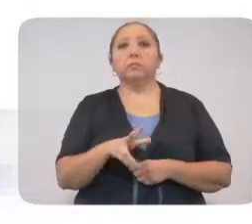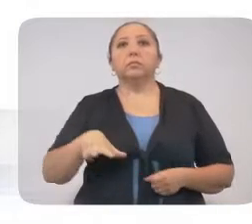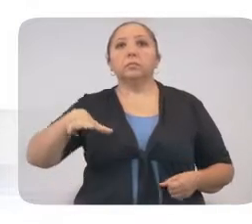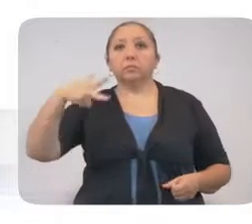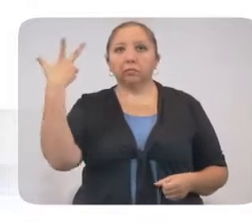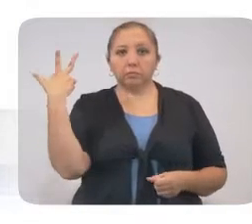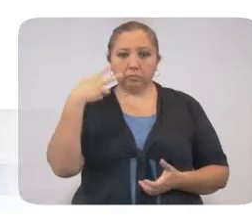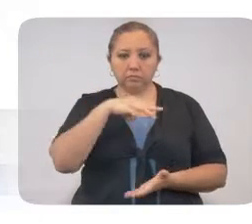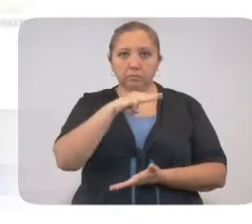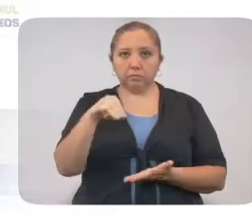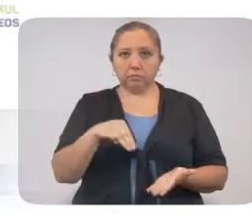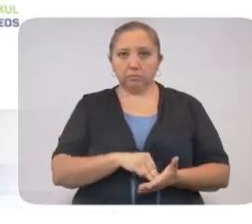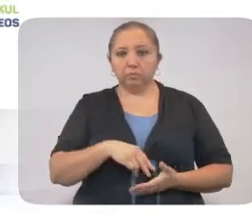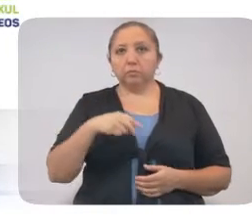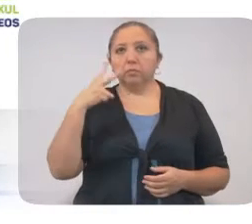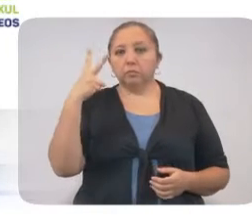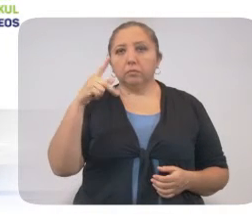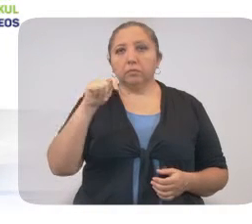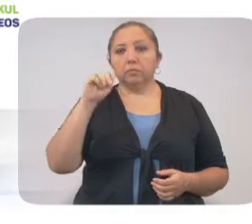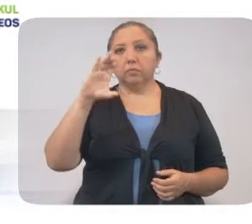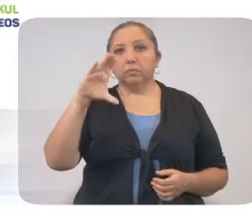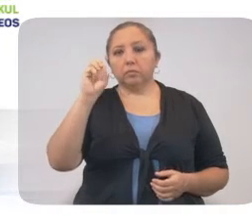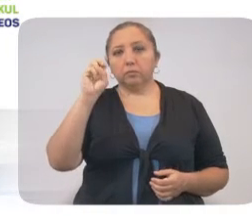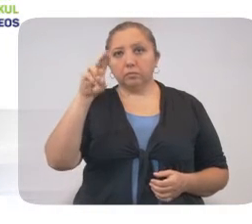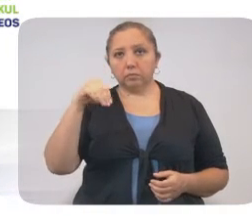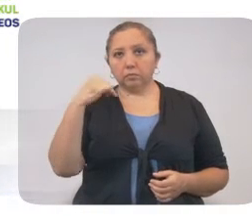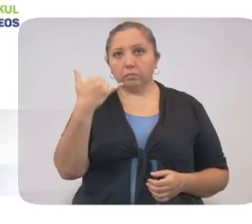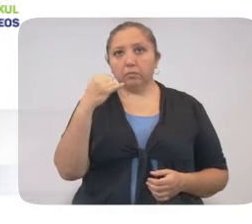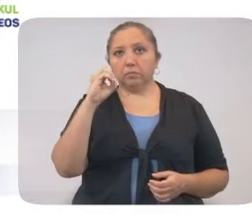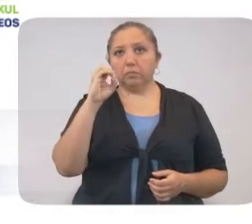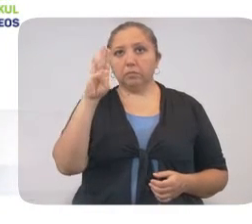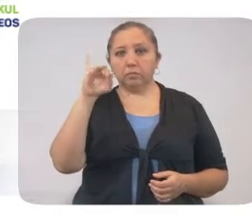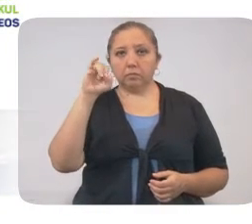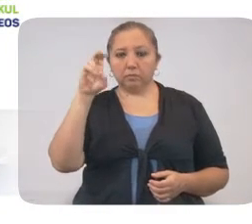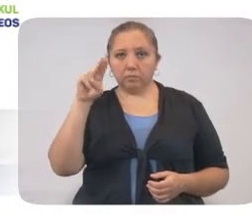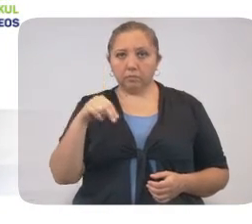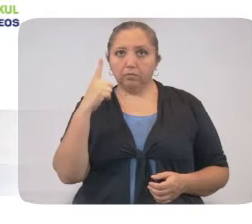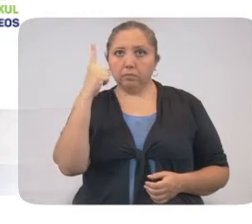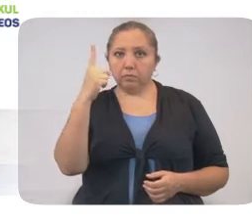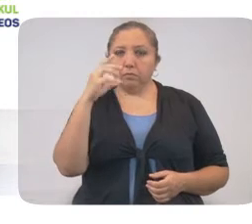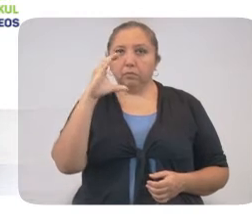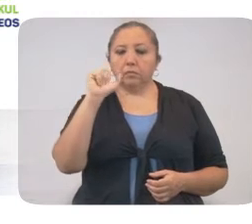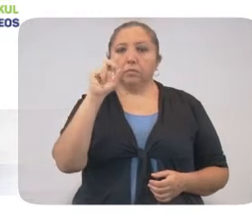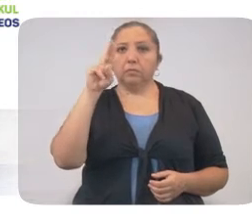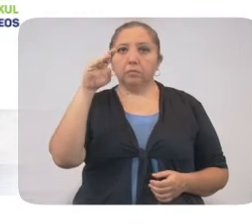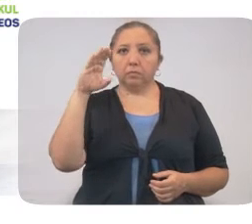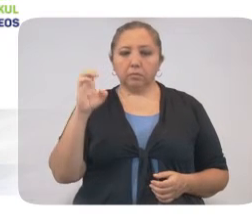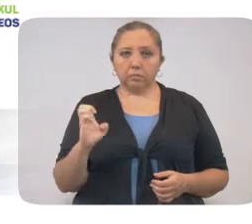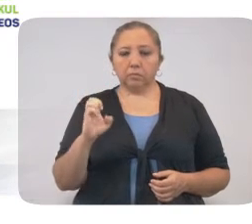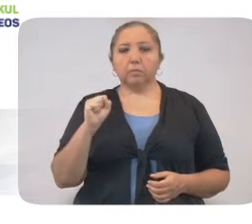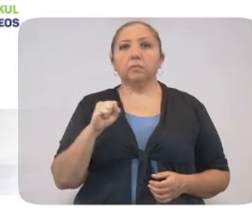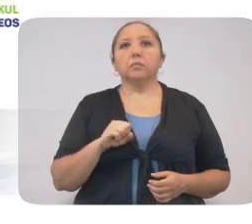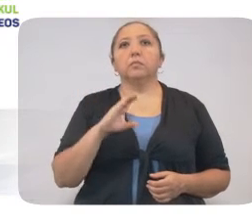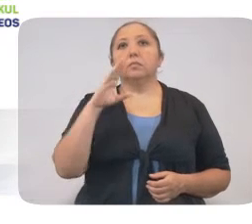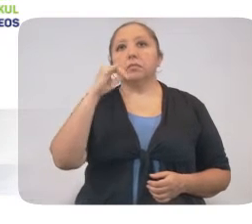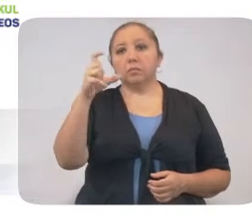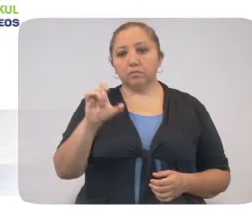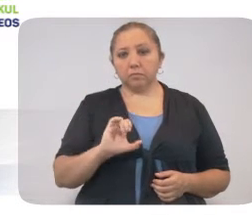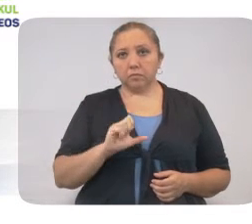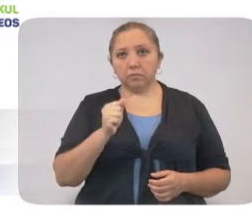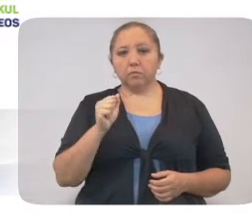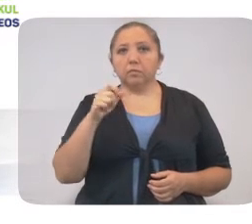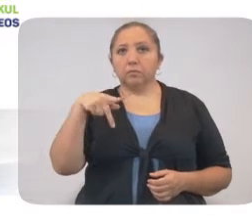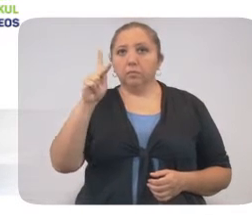13 en Mérida, 2 en TECOM, Temosón y Yovain, y 1 en Acanqué, Bocobá, Chemash,